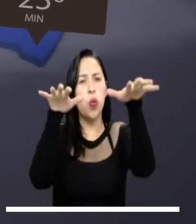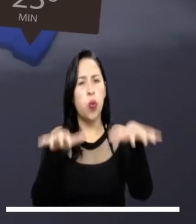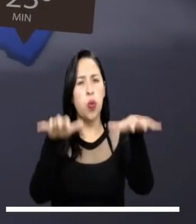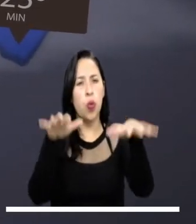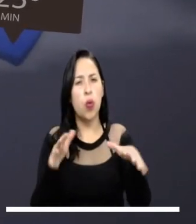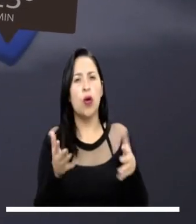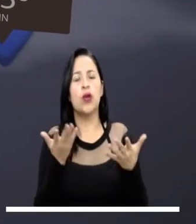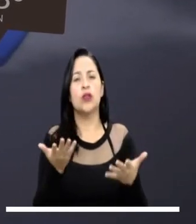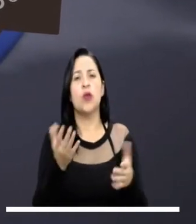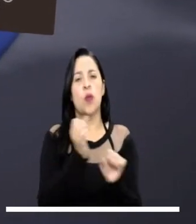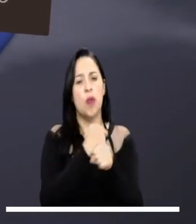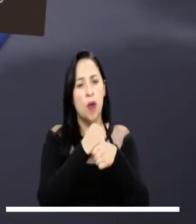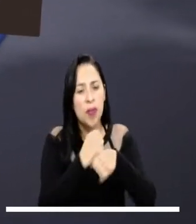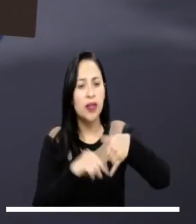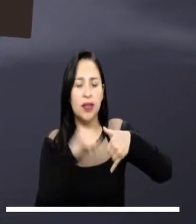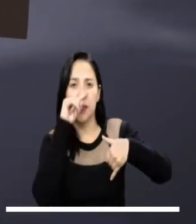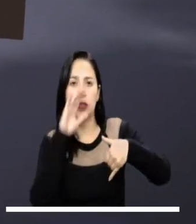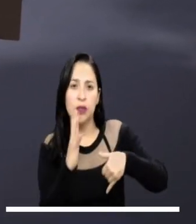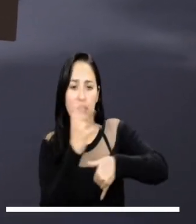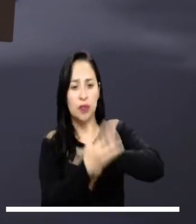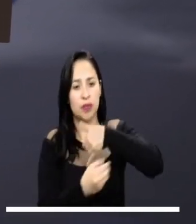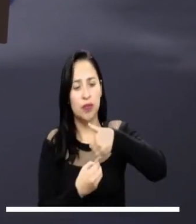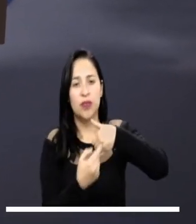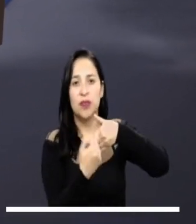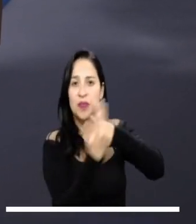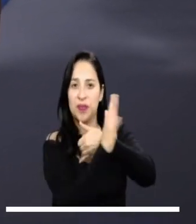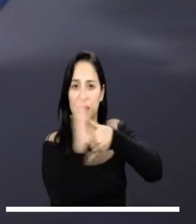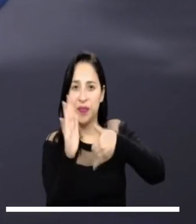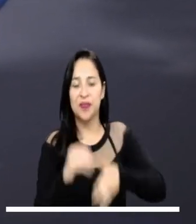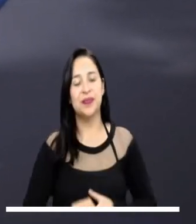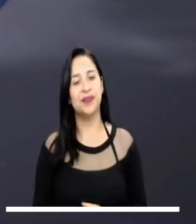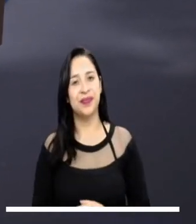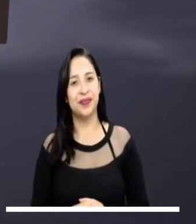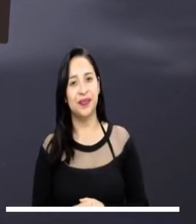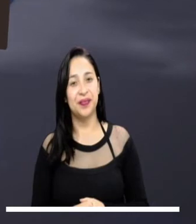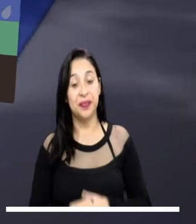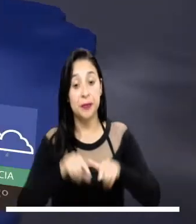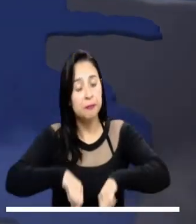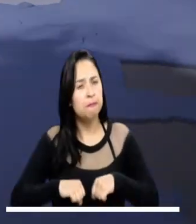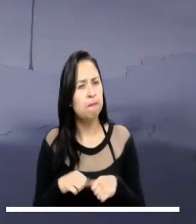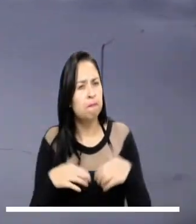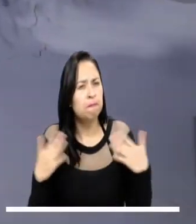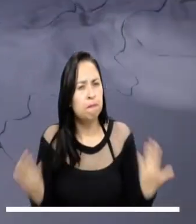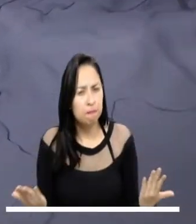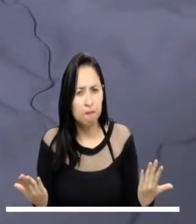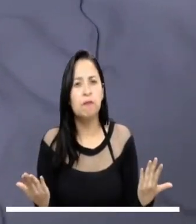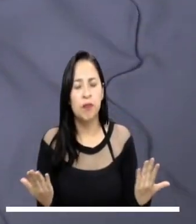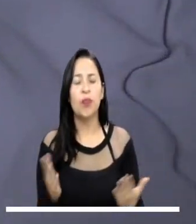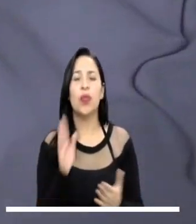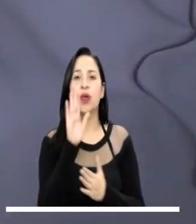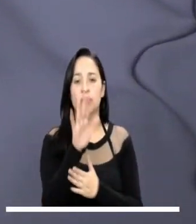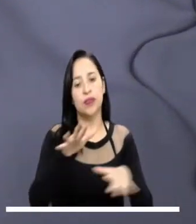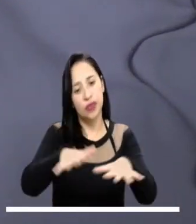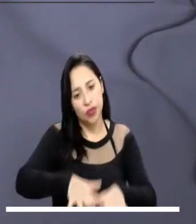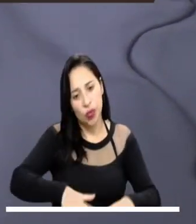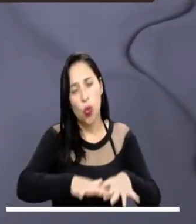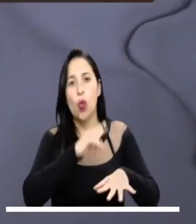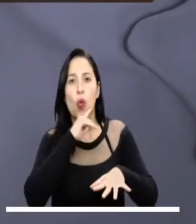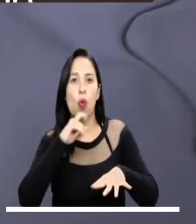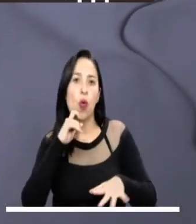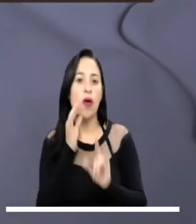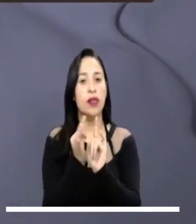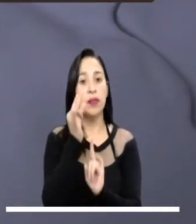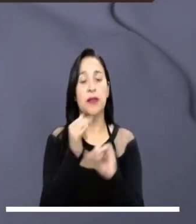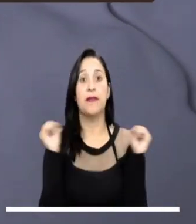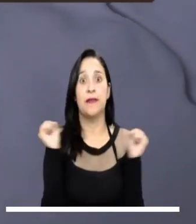algunas lluvias puntuales en Amazonas, Baupés, Guaviare y Guainilla. La capital del país mantendrá su tendencia